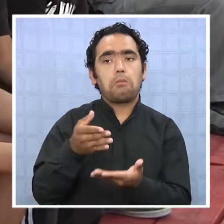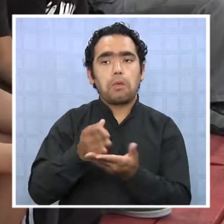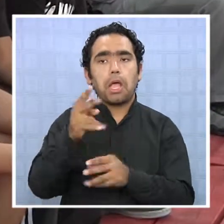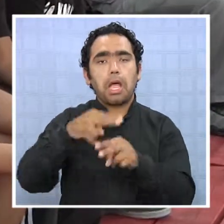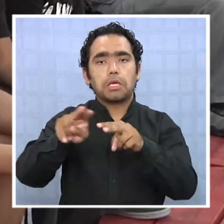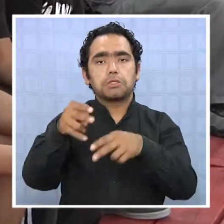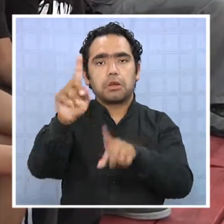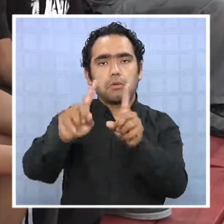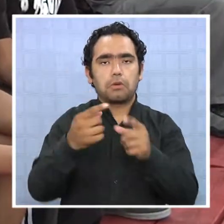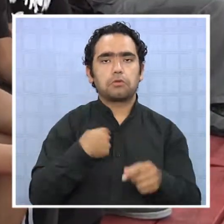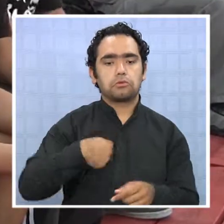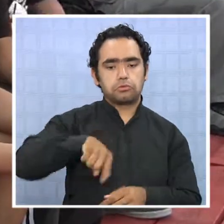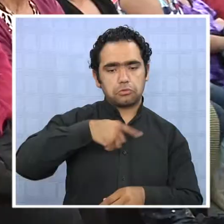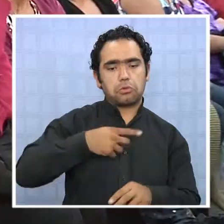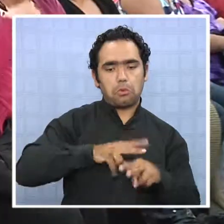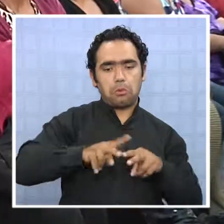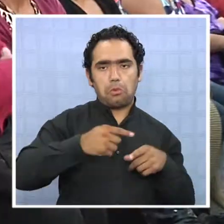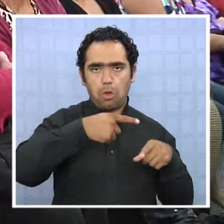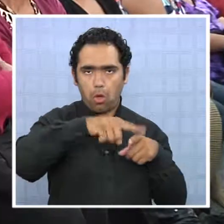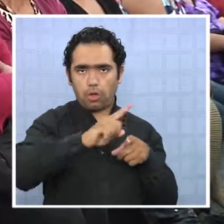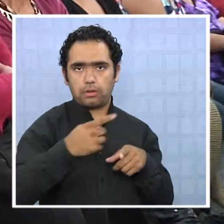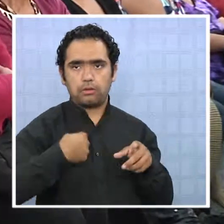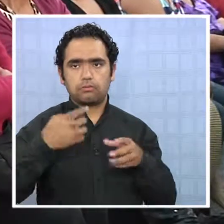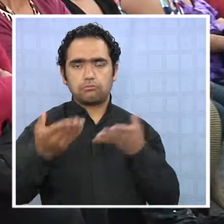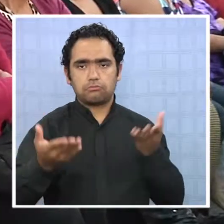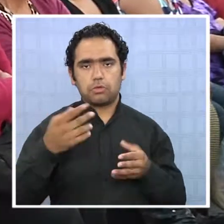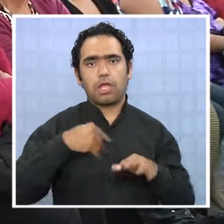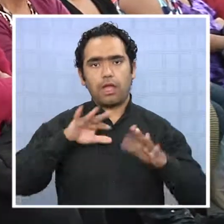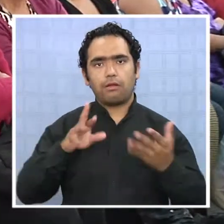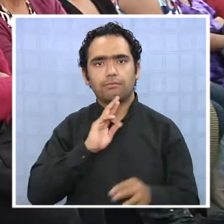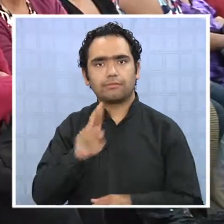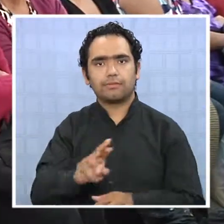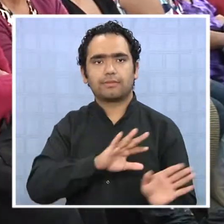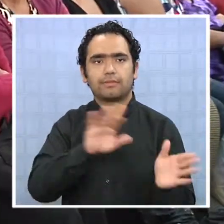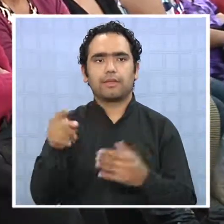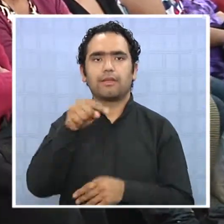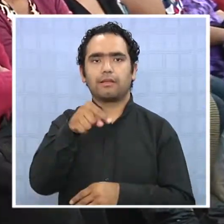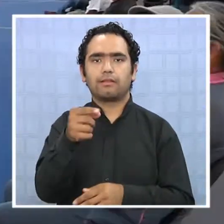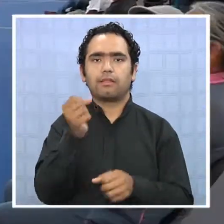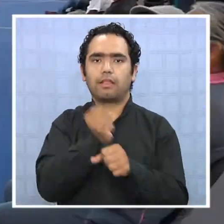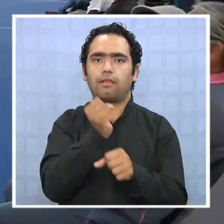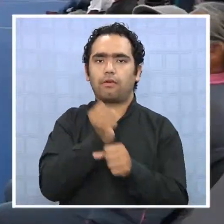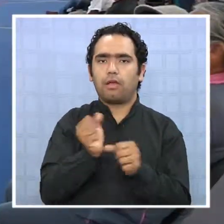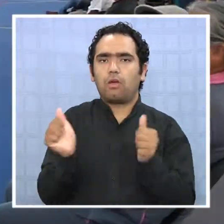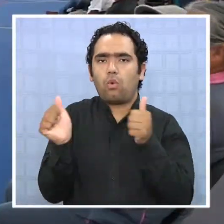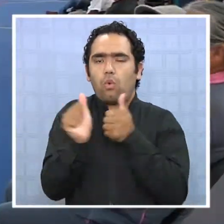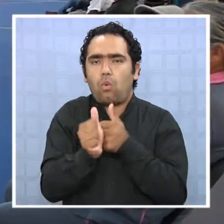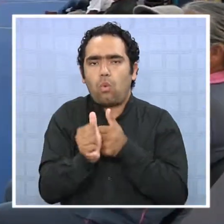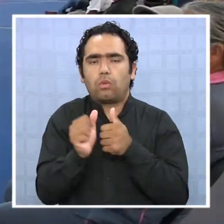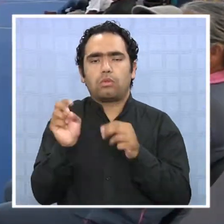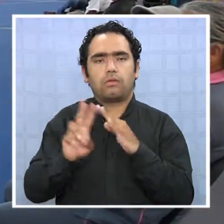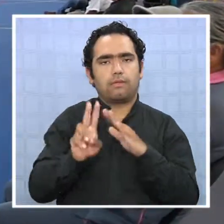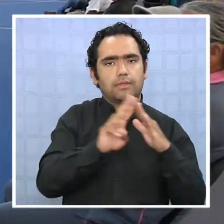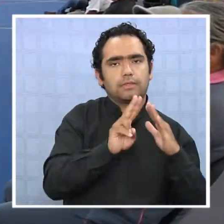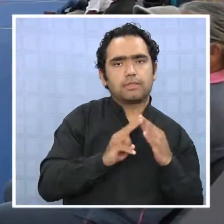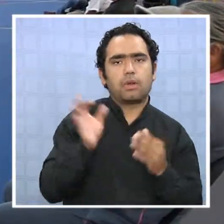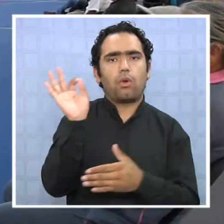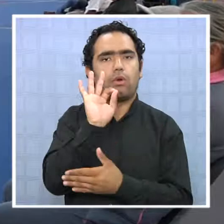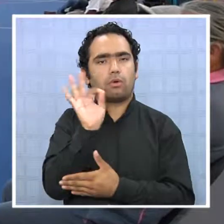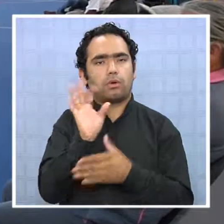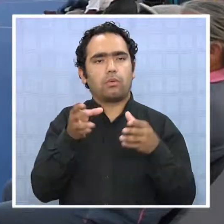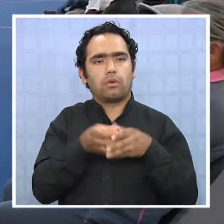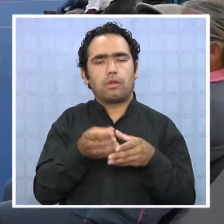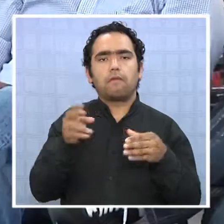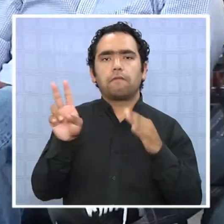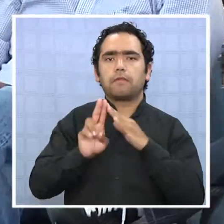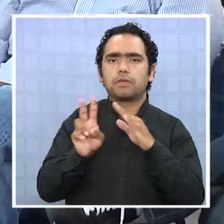nosotros de otra, y este es el resultado. Estos trabajos se hacen de común acuerdo también con los vecinos en las asambleas, de manera que